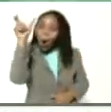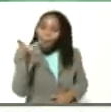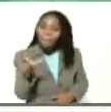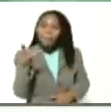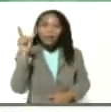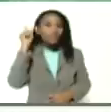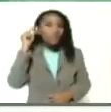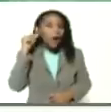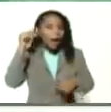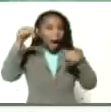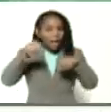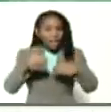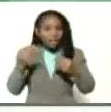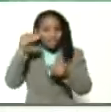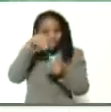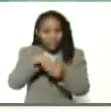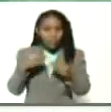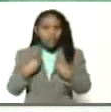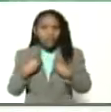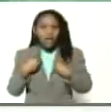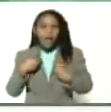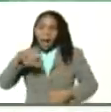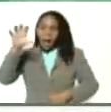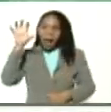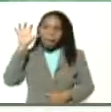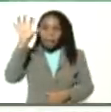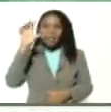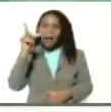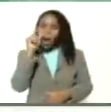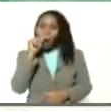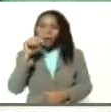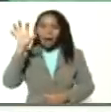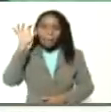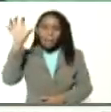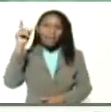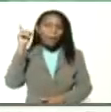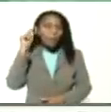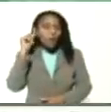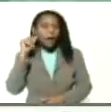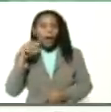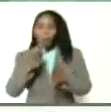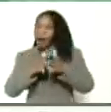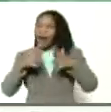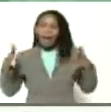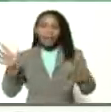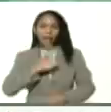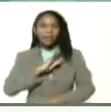mujer, la patria es el hombre, la patria es la mujer, es lo más grande que tenemos,